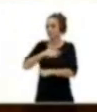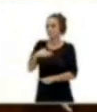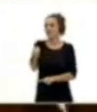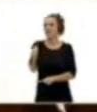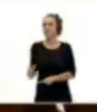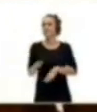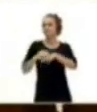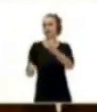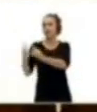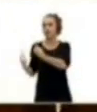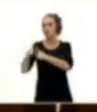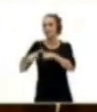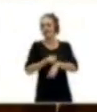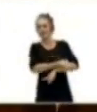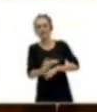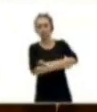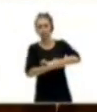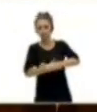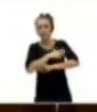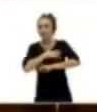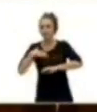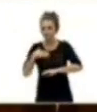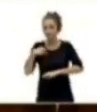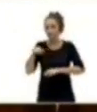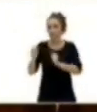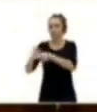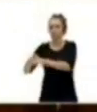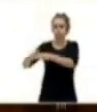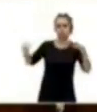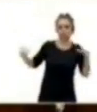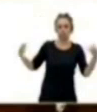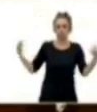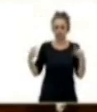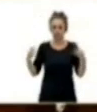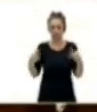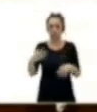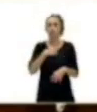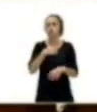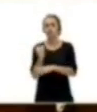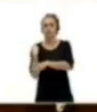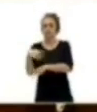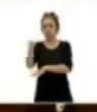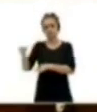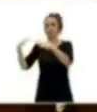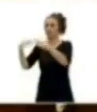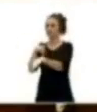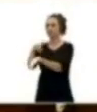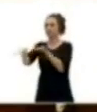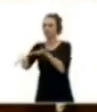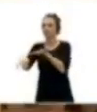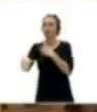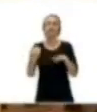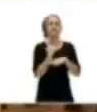unos pocos y el empobrecimiento de la mayoría. No puede estar del lado de los desahuciados y de los que desahucian.